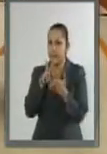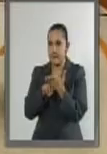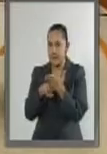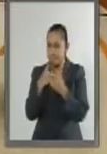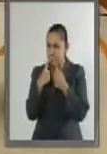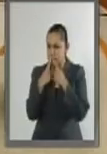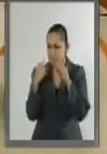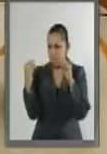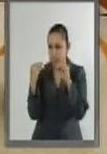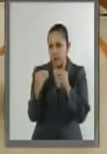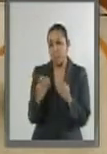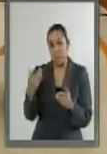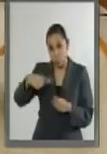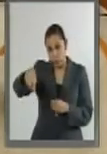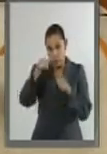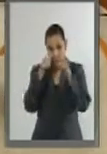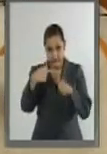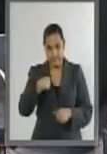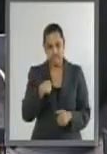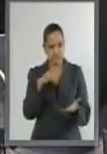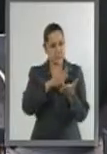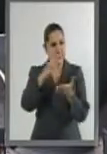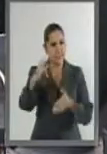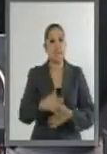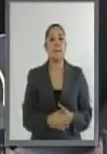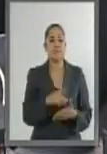Gracias, senadora Rocío Pineda Gochi.